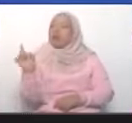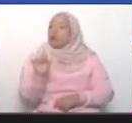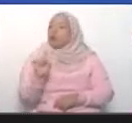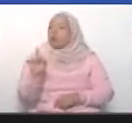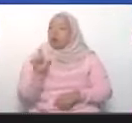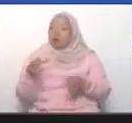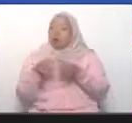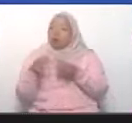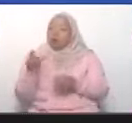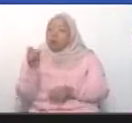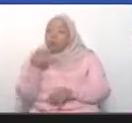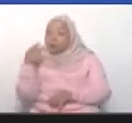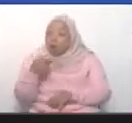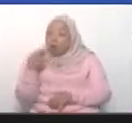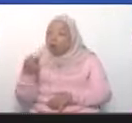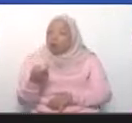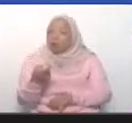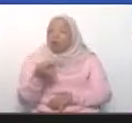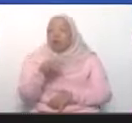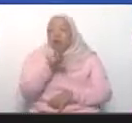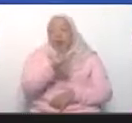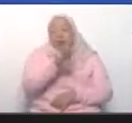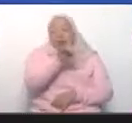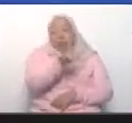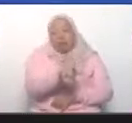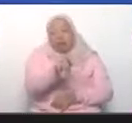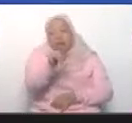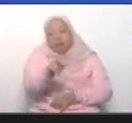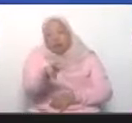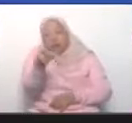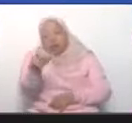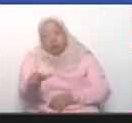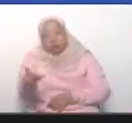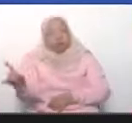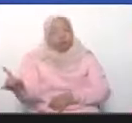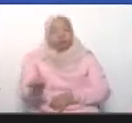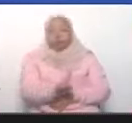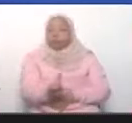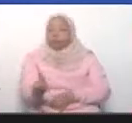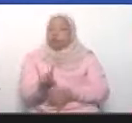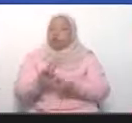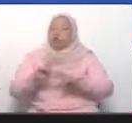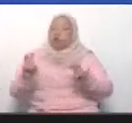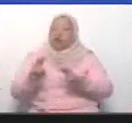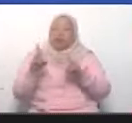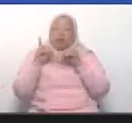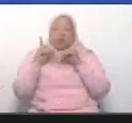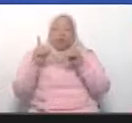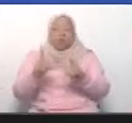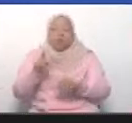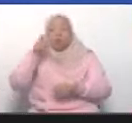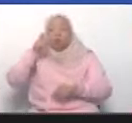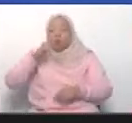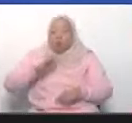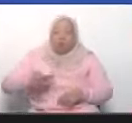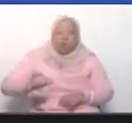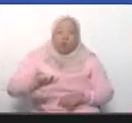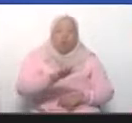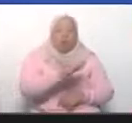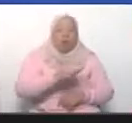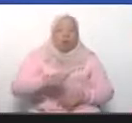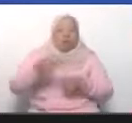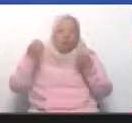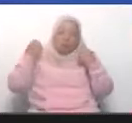partido, cuatro tipos. No, estos temas los tiene que decidir un pueblo en